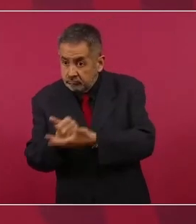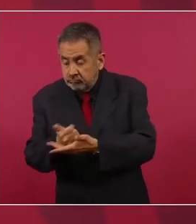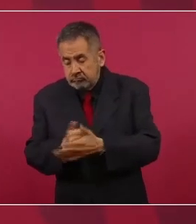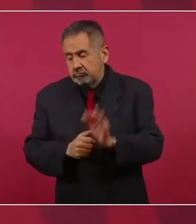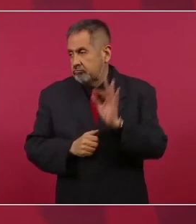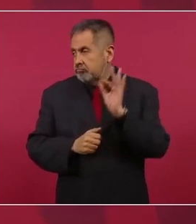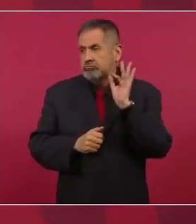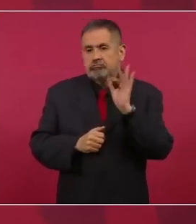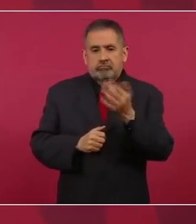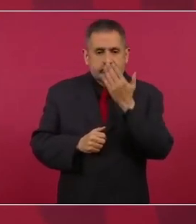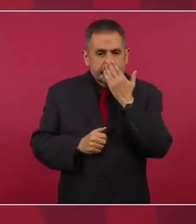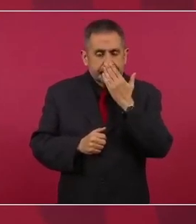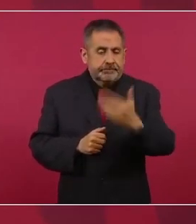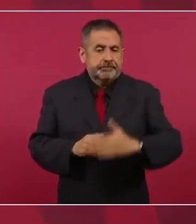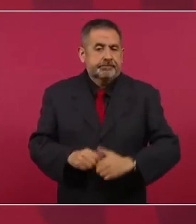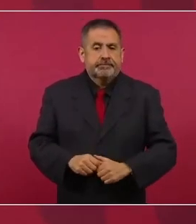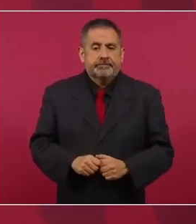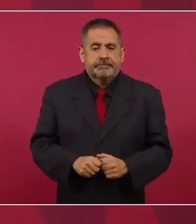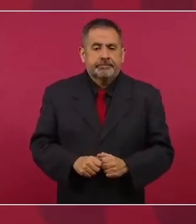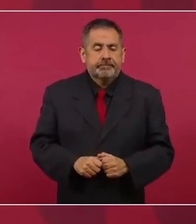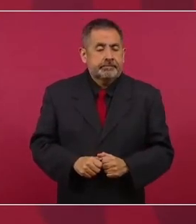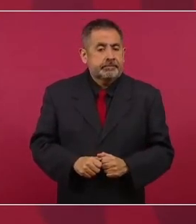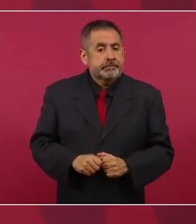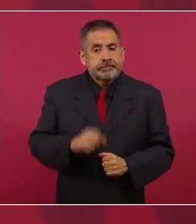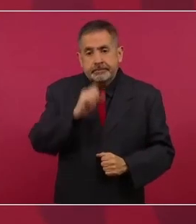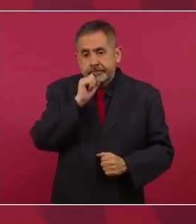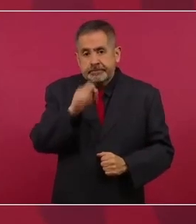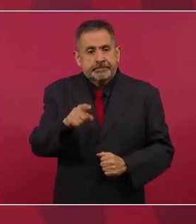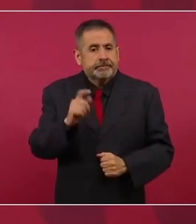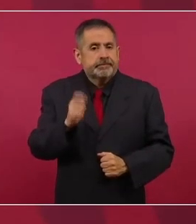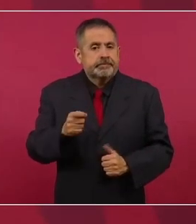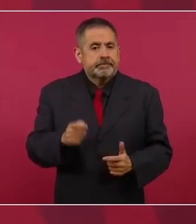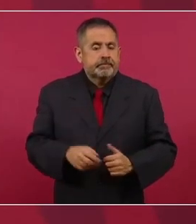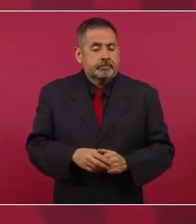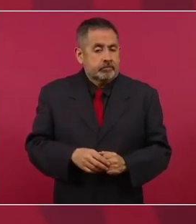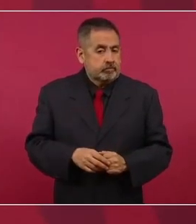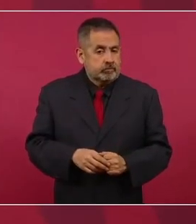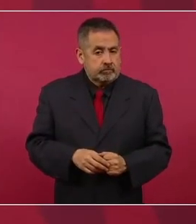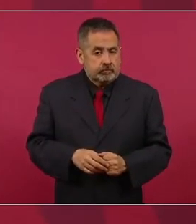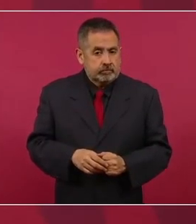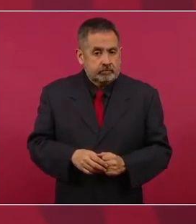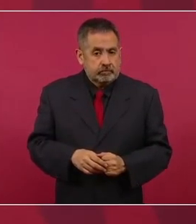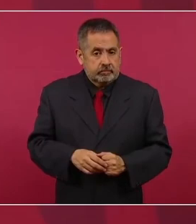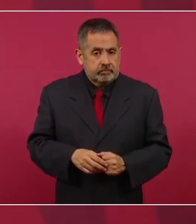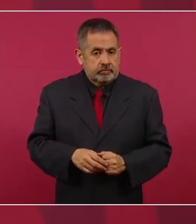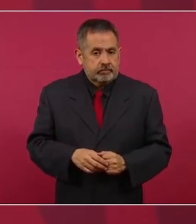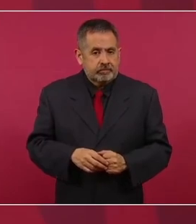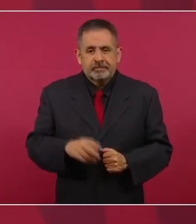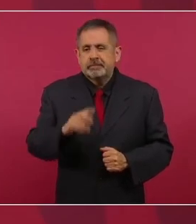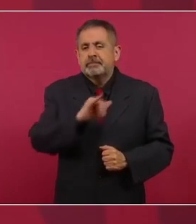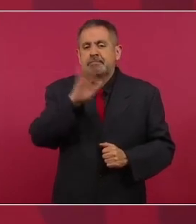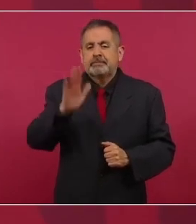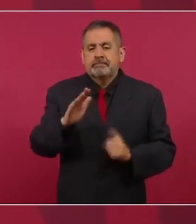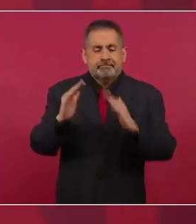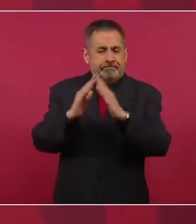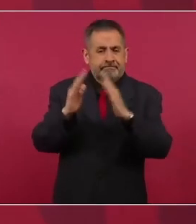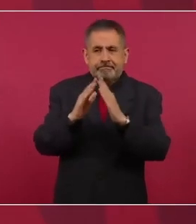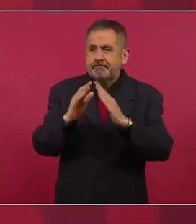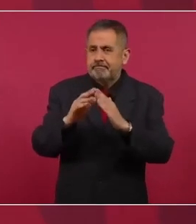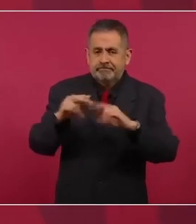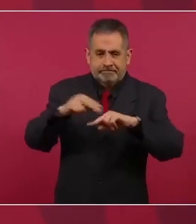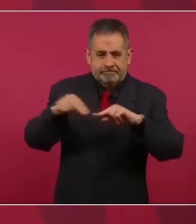y además cuando se iba a vender una casa para dar